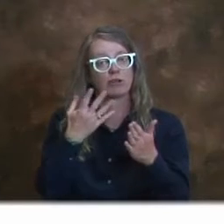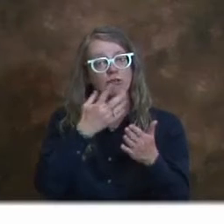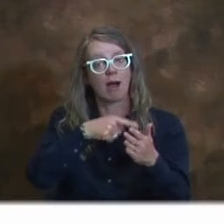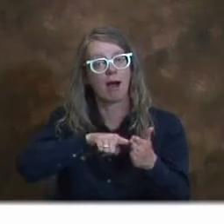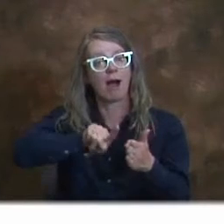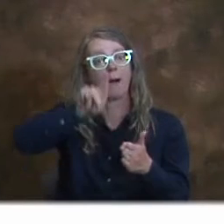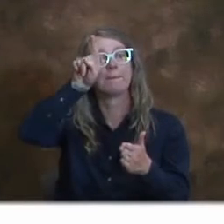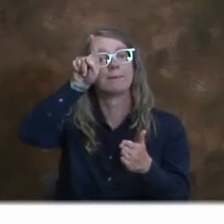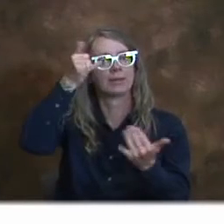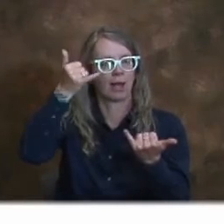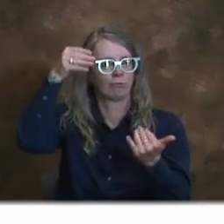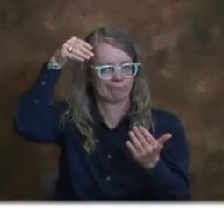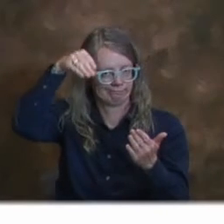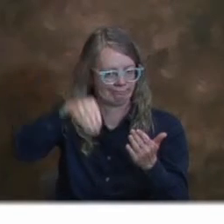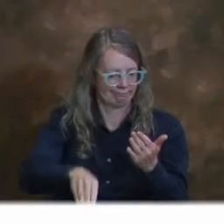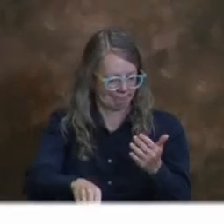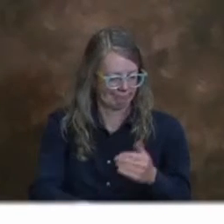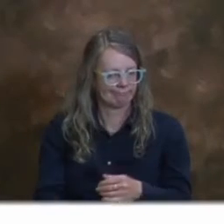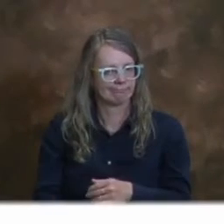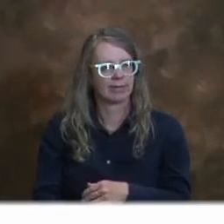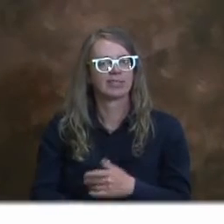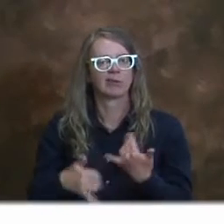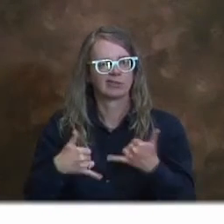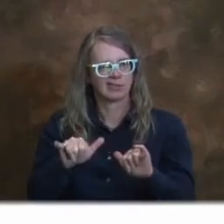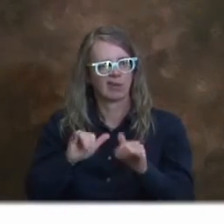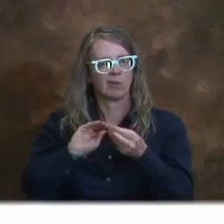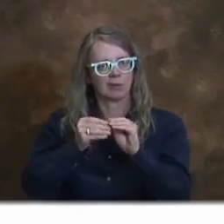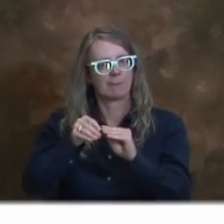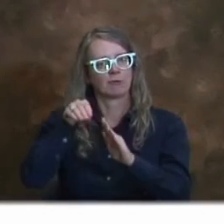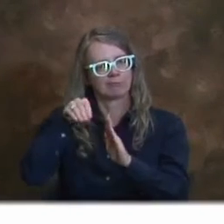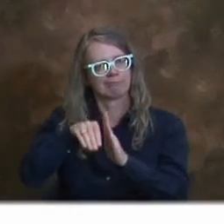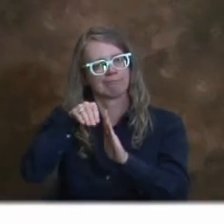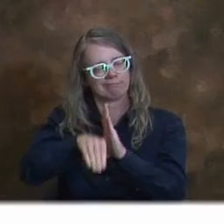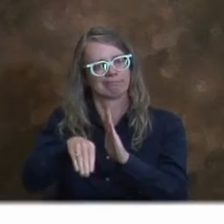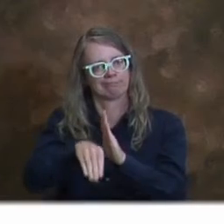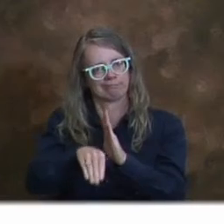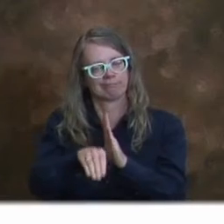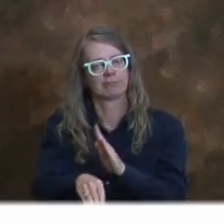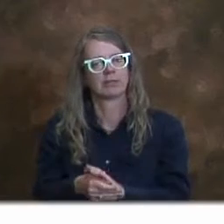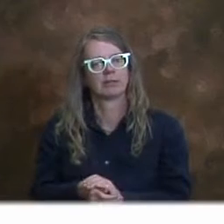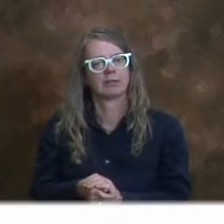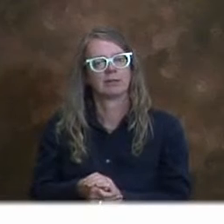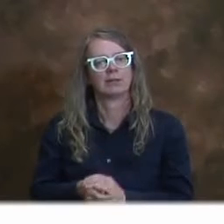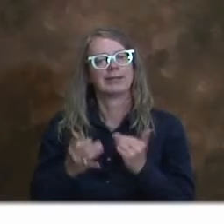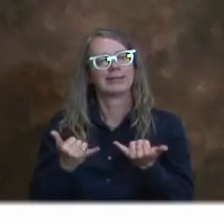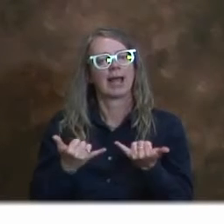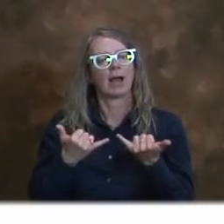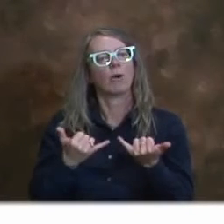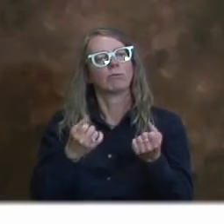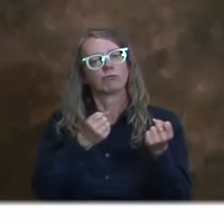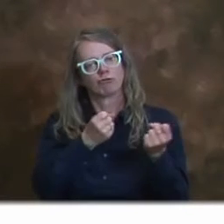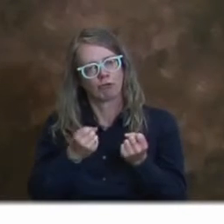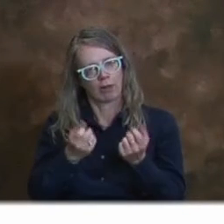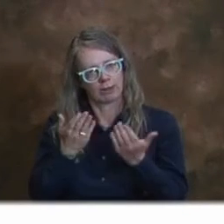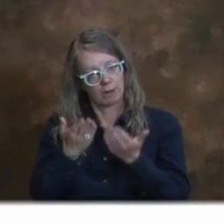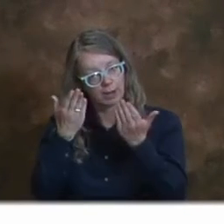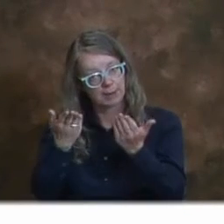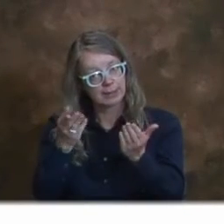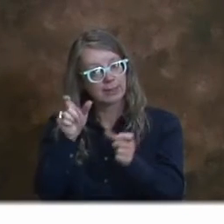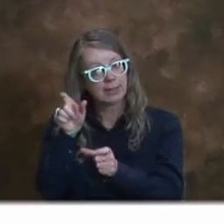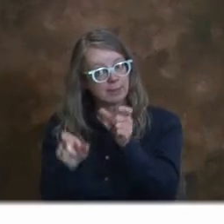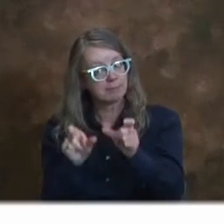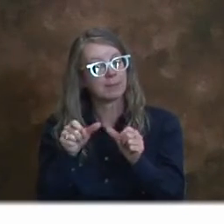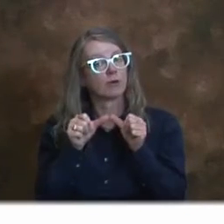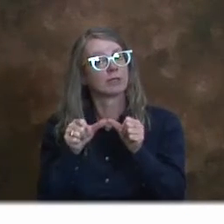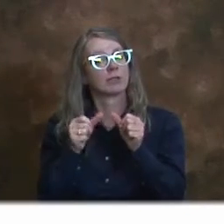Omicron y si seguimos bajando, vamos a seguir recomendando carecidamente que las